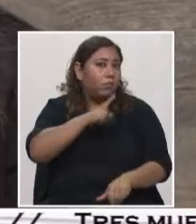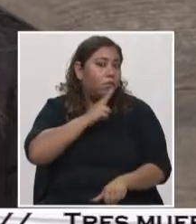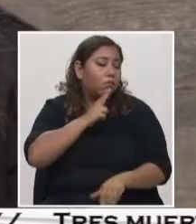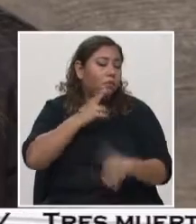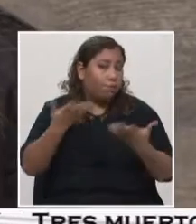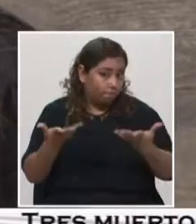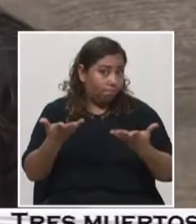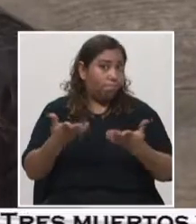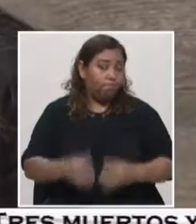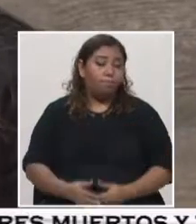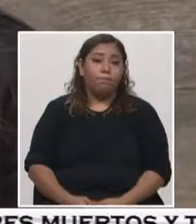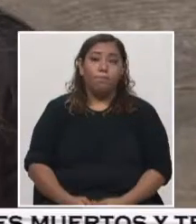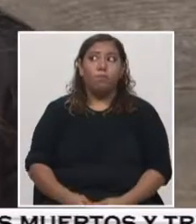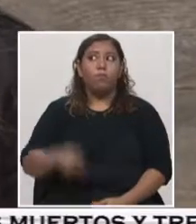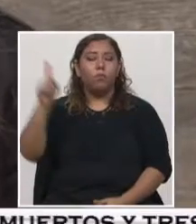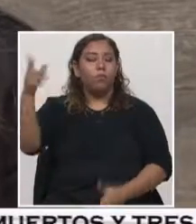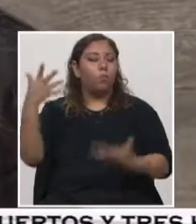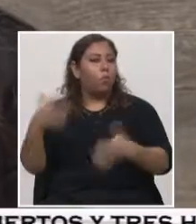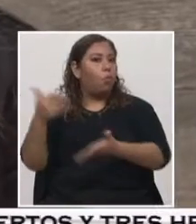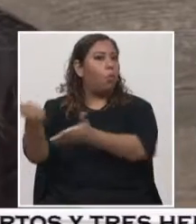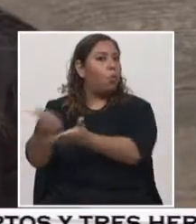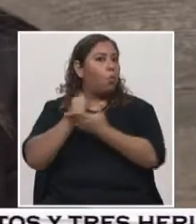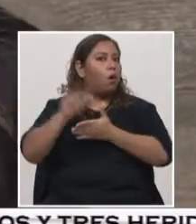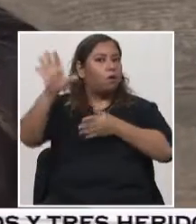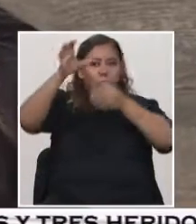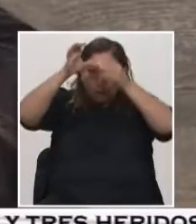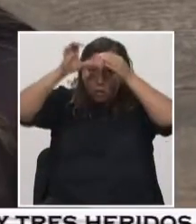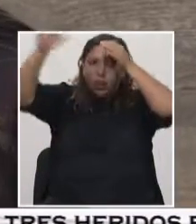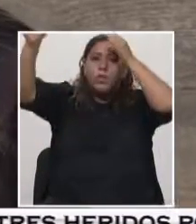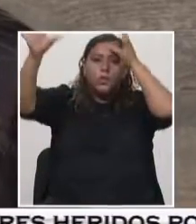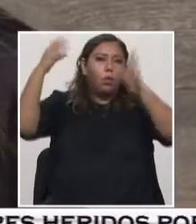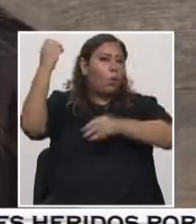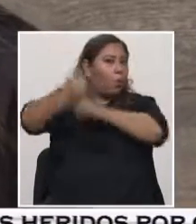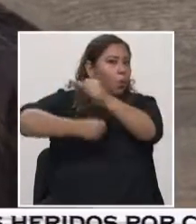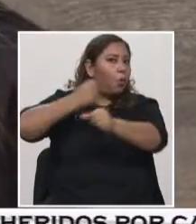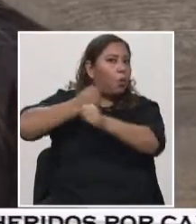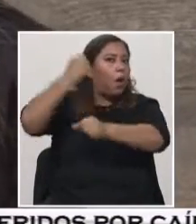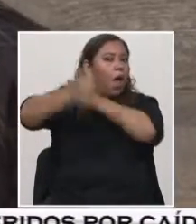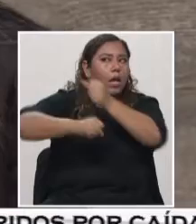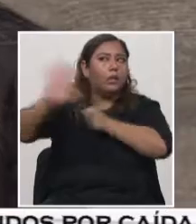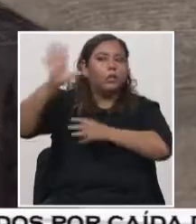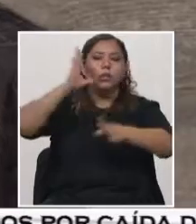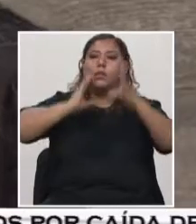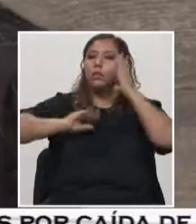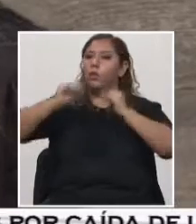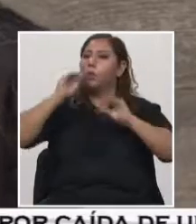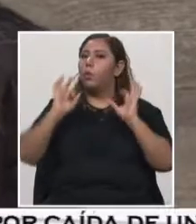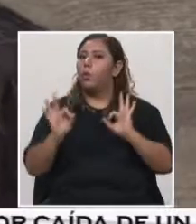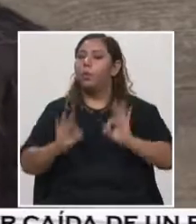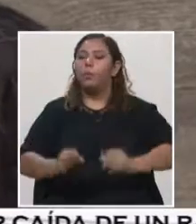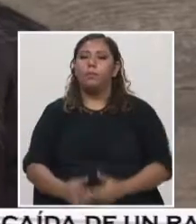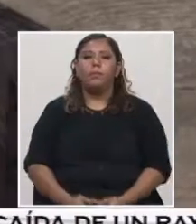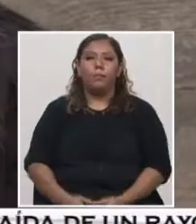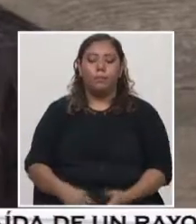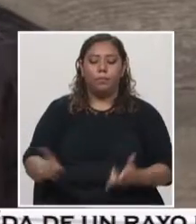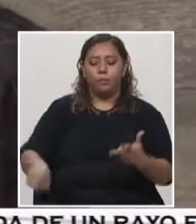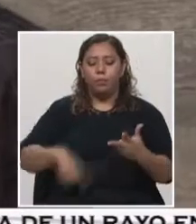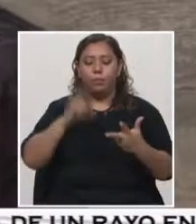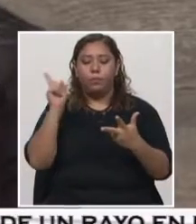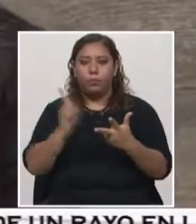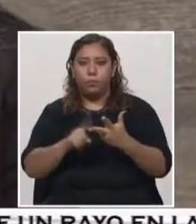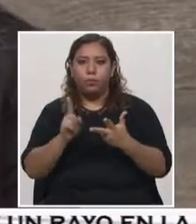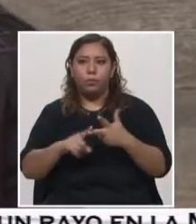y también de mucho conocimiento, ¿verdad? Ellos ya tienen varios años de estar en ellos. Luego de un proceso